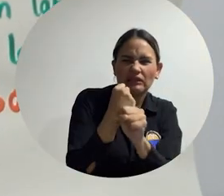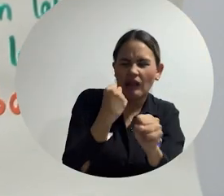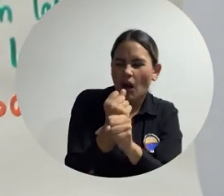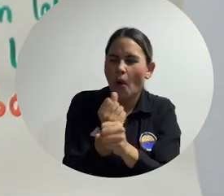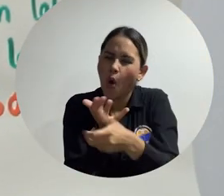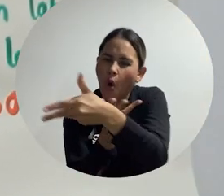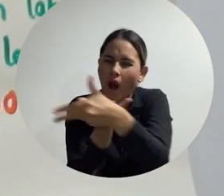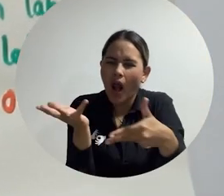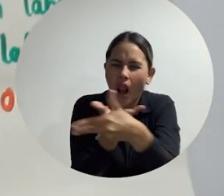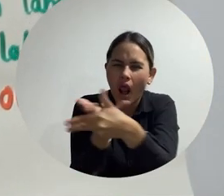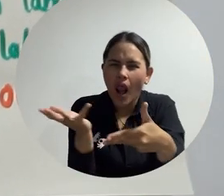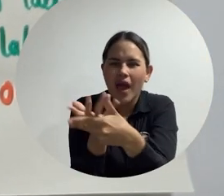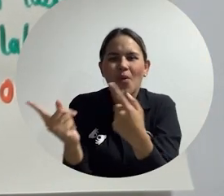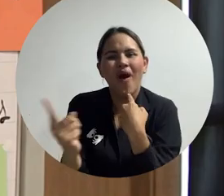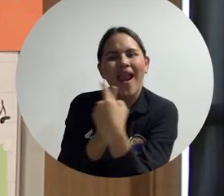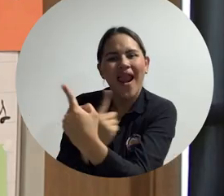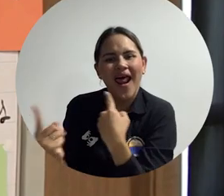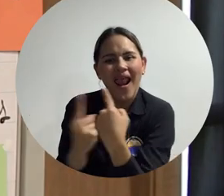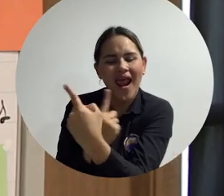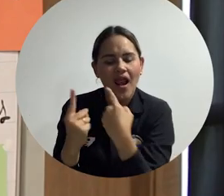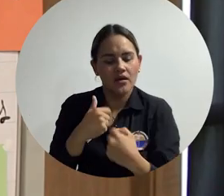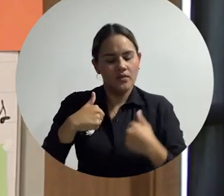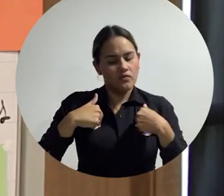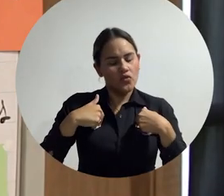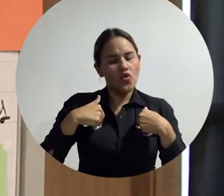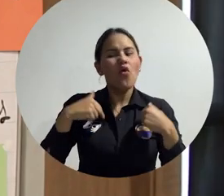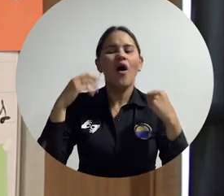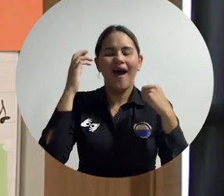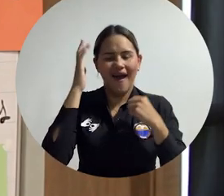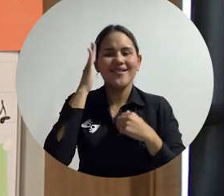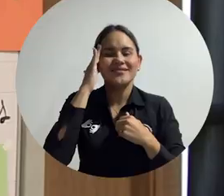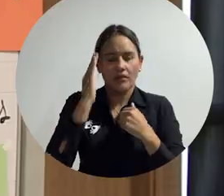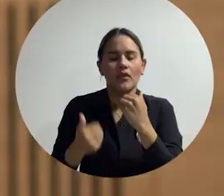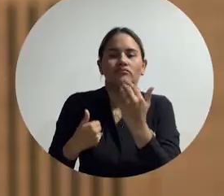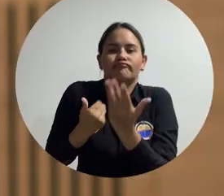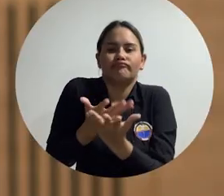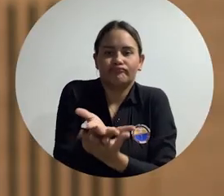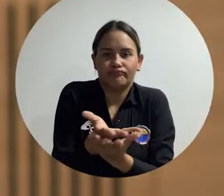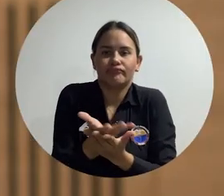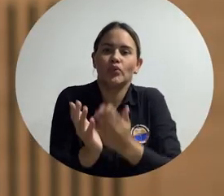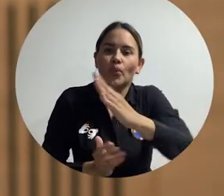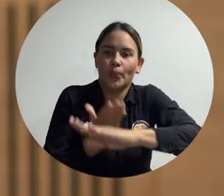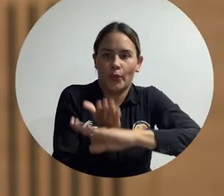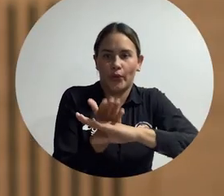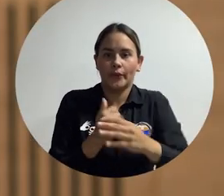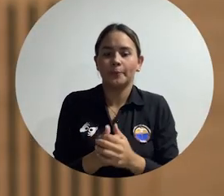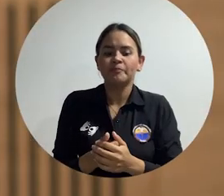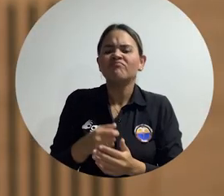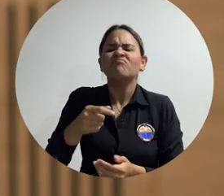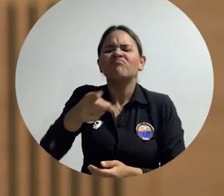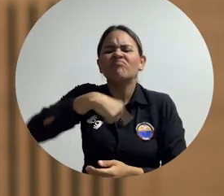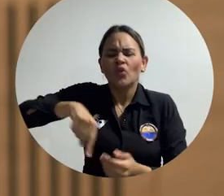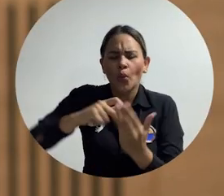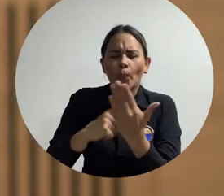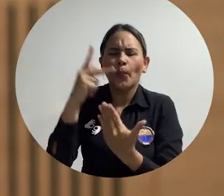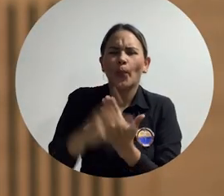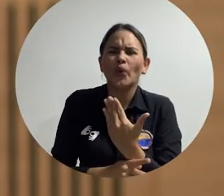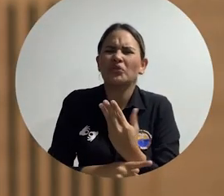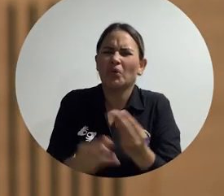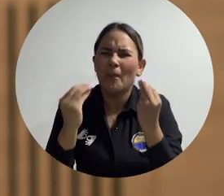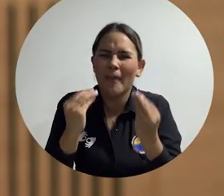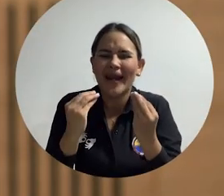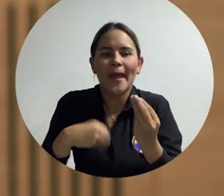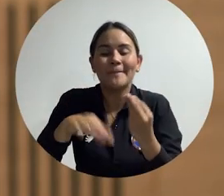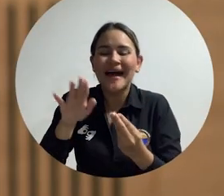trabajadores a través de un diálogo sobre los saberes que nosotros tenemos. Lo que pretende el proyecto es generar una ruta